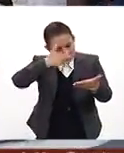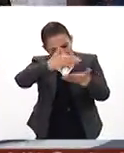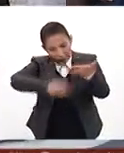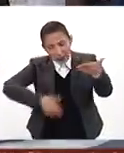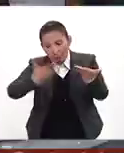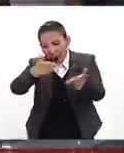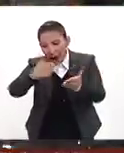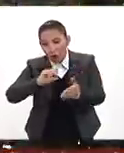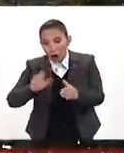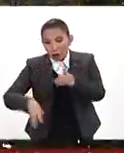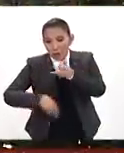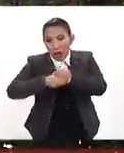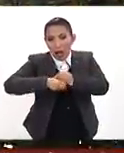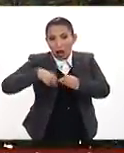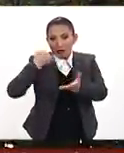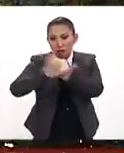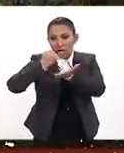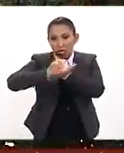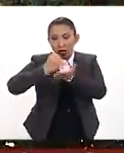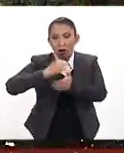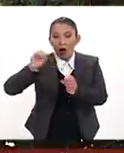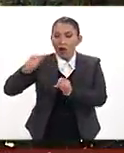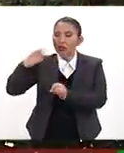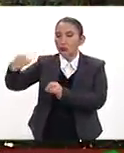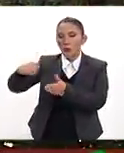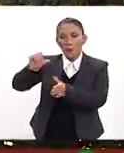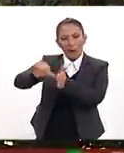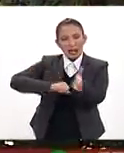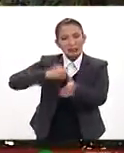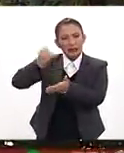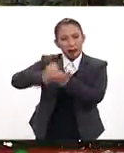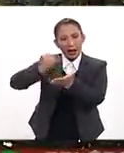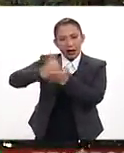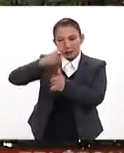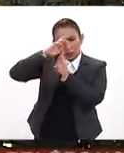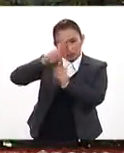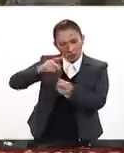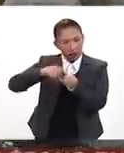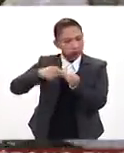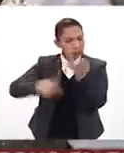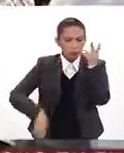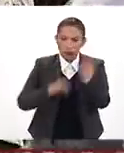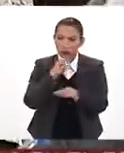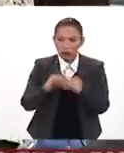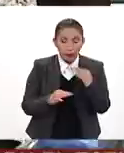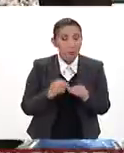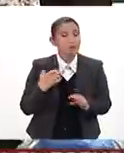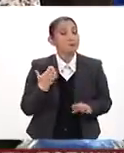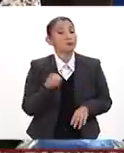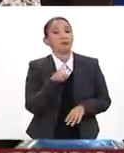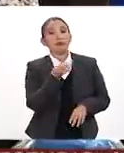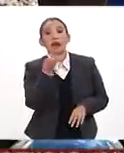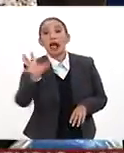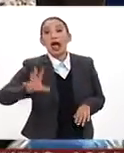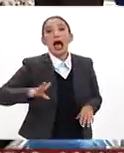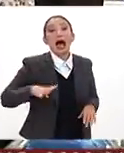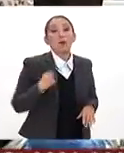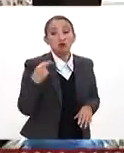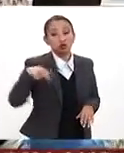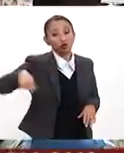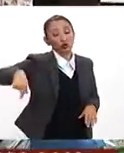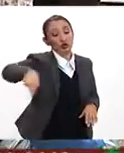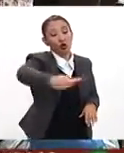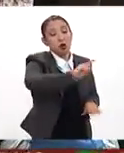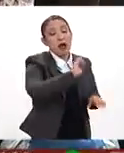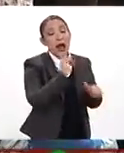que no haya cargos no reconocidos, que si compramos algo a meses sin intereses nos lo hayan respetado, en fin, y cualquier abuso que veamos por